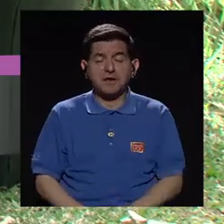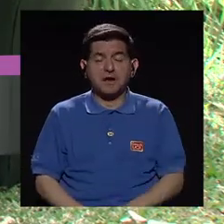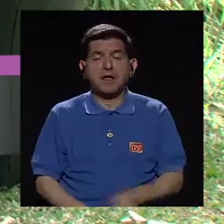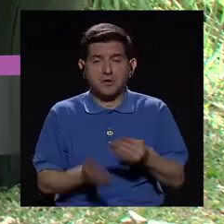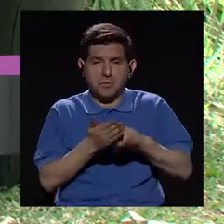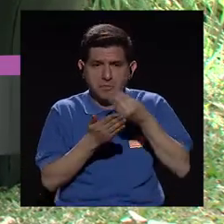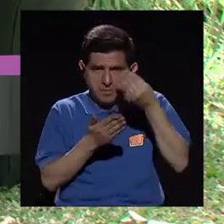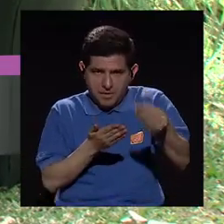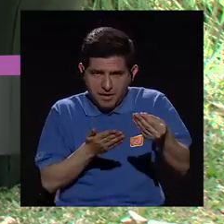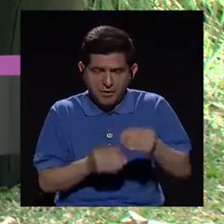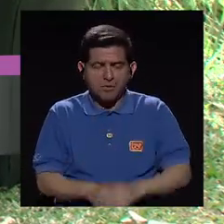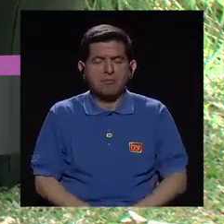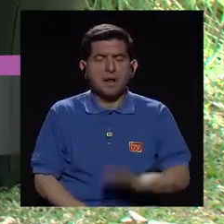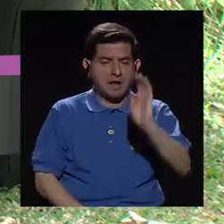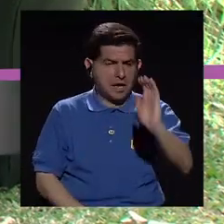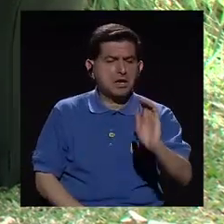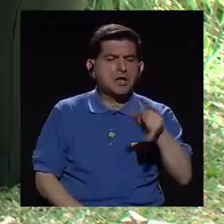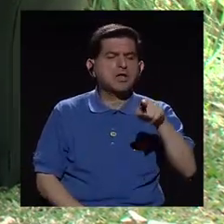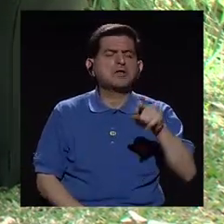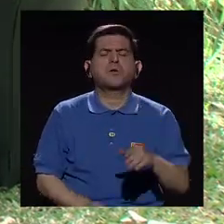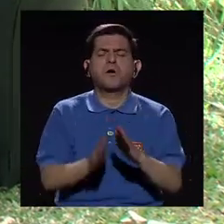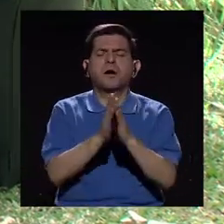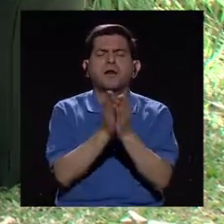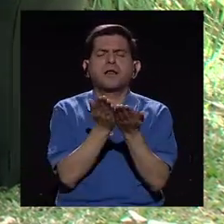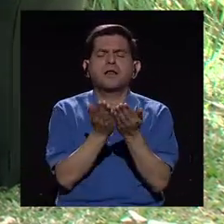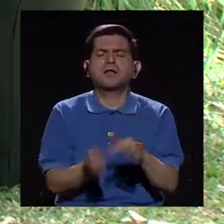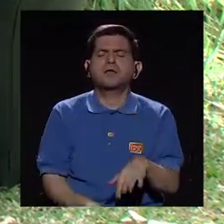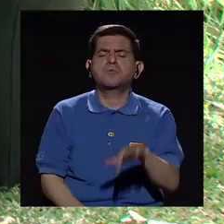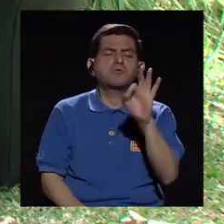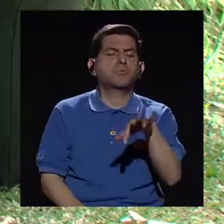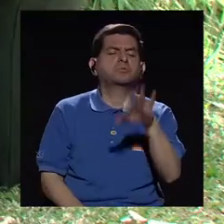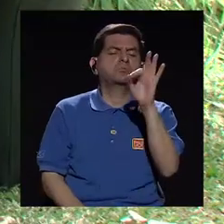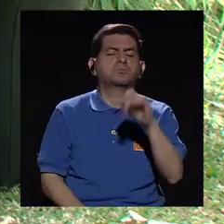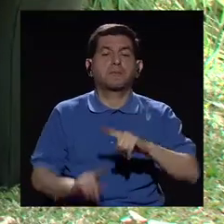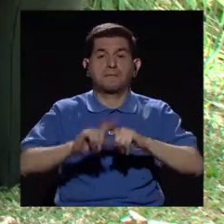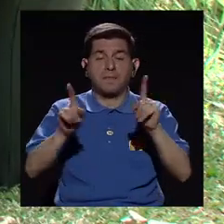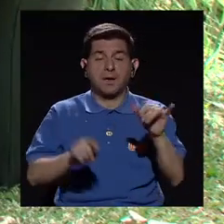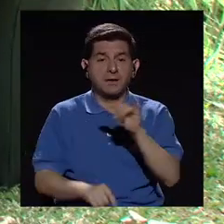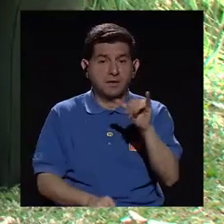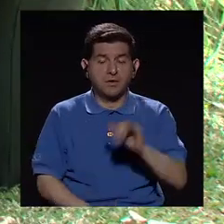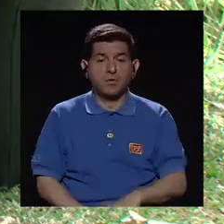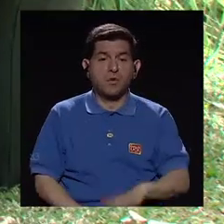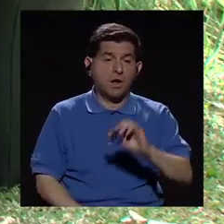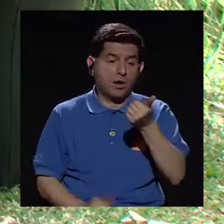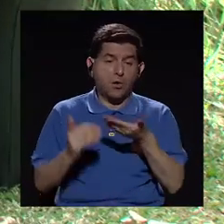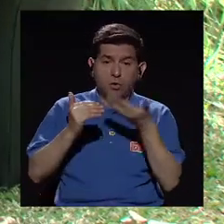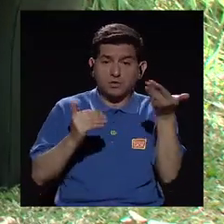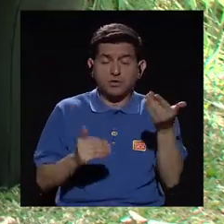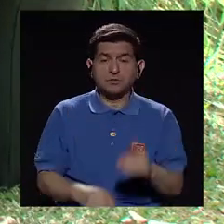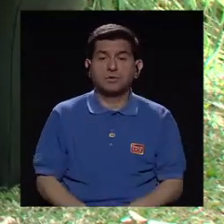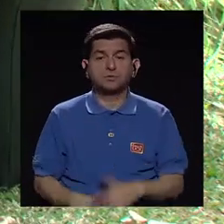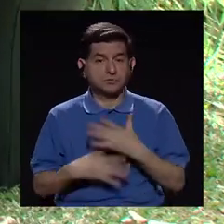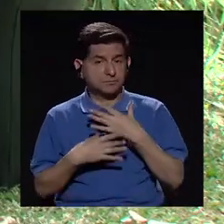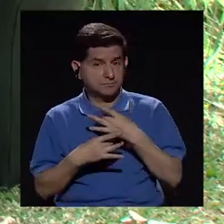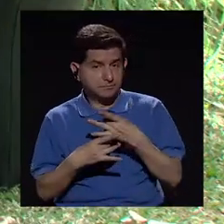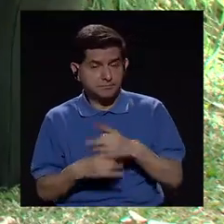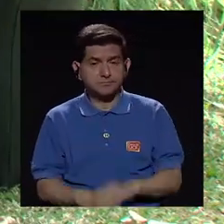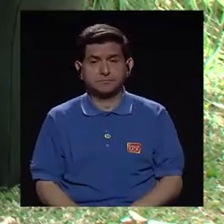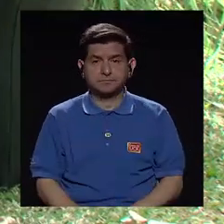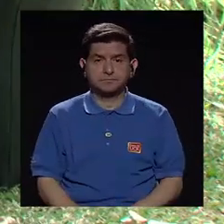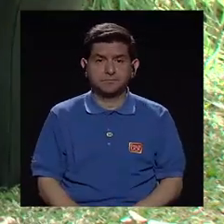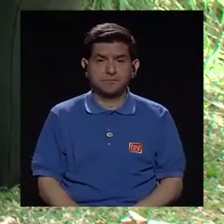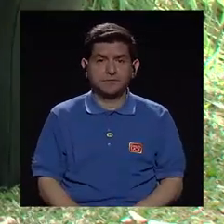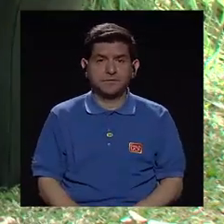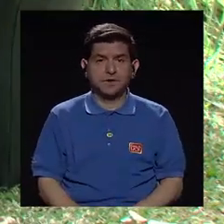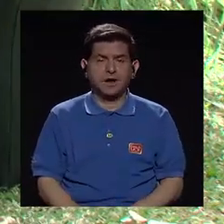importante de dinero y decirle al niño, escoja lo que quiera. Bueno, eso es muy lindo. Pero también hay otro factor bonito, ¿a